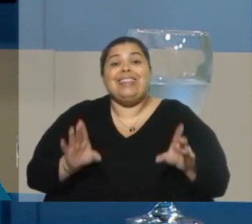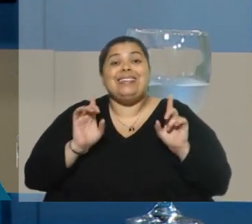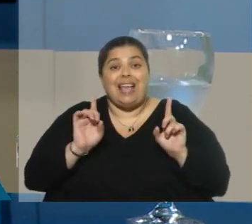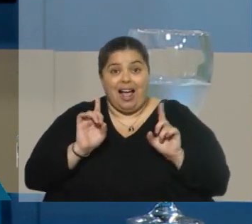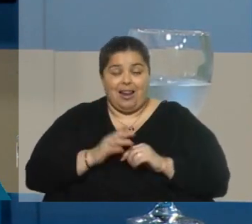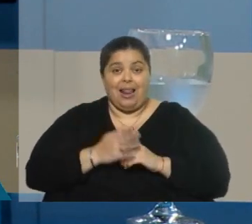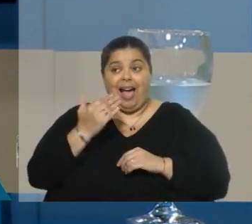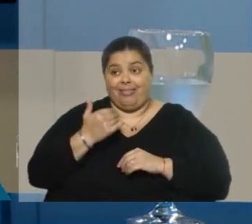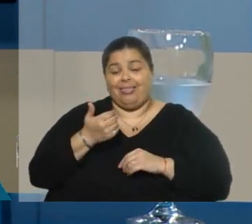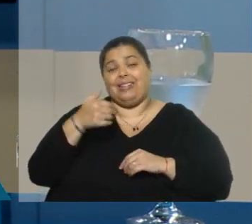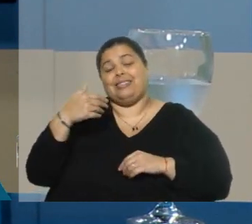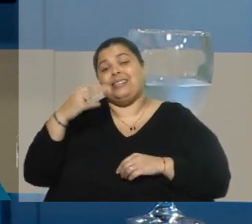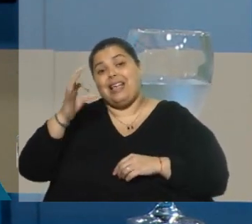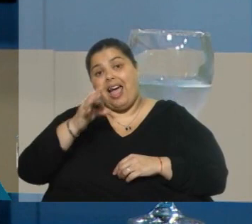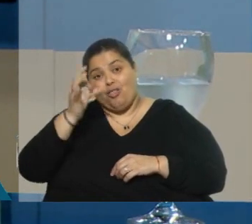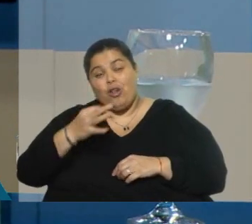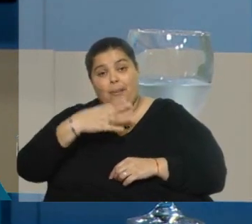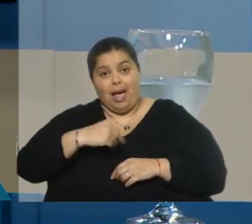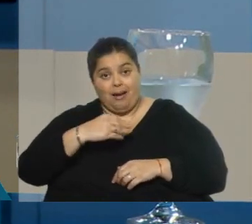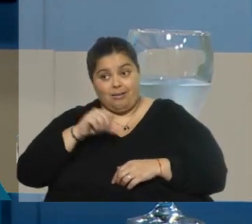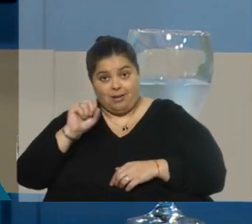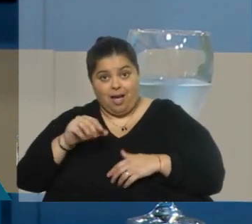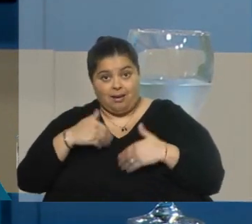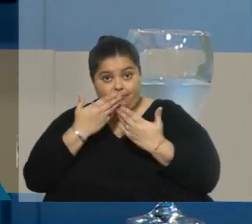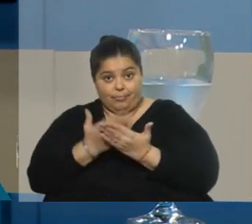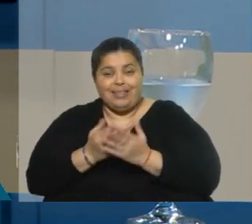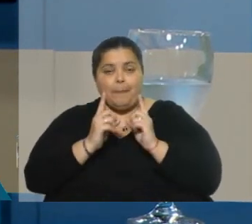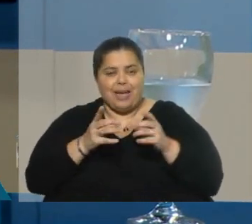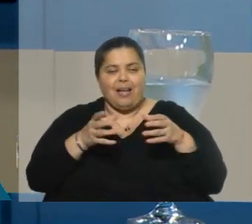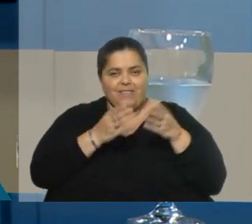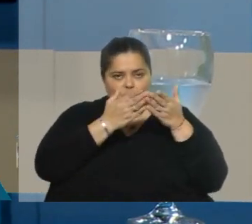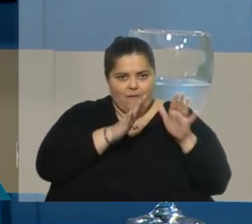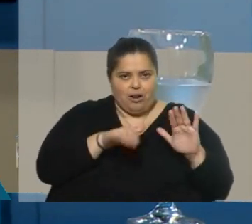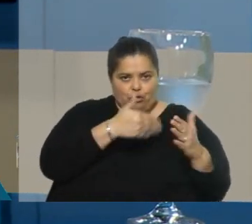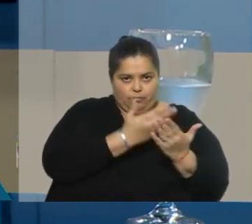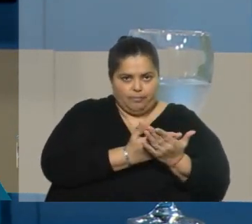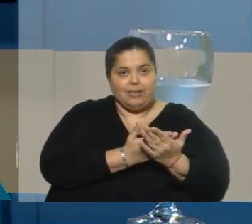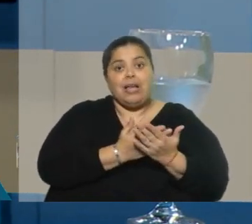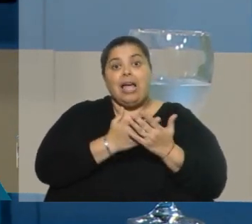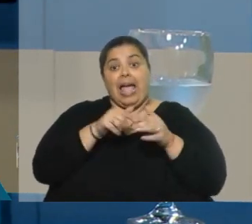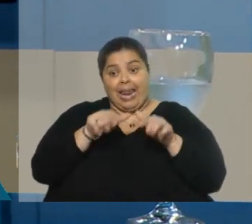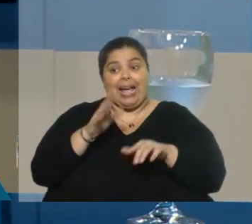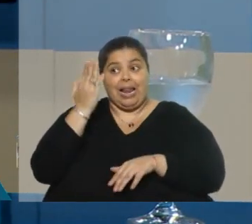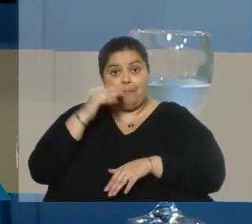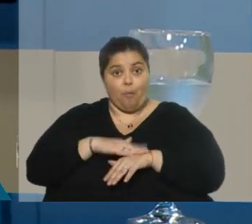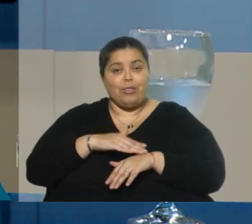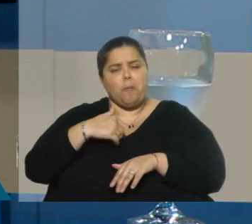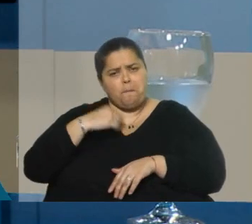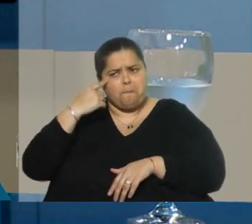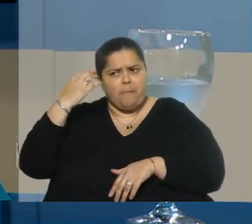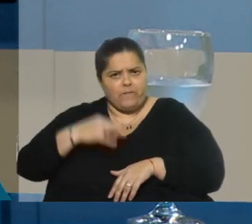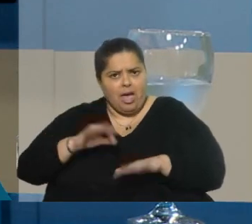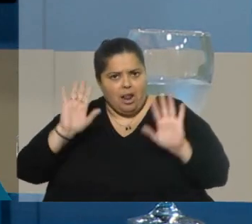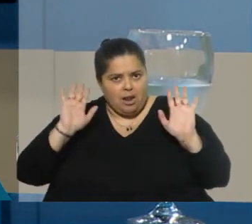la senadora Ciaín con otros senadores del Partido Nacional y Cabildo Abierto. Y ya en ese entonces nos parecía bien avanzar en esa dirección.